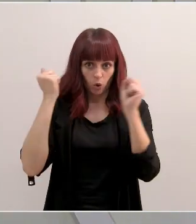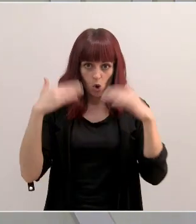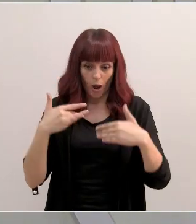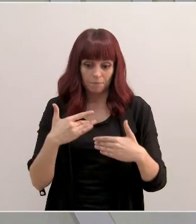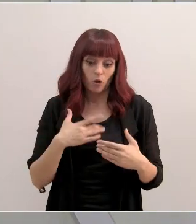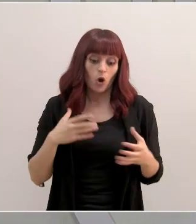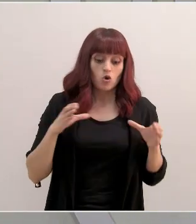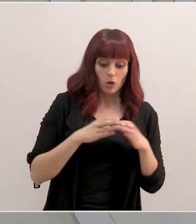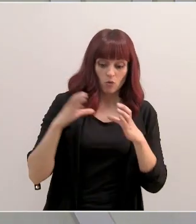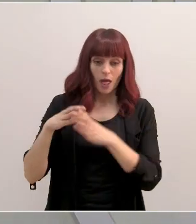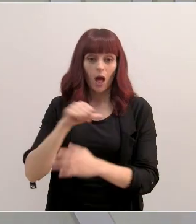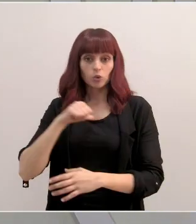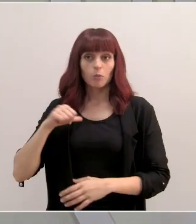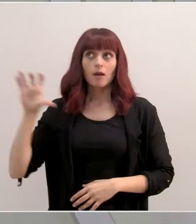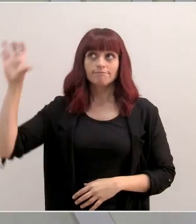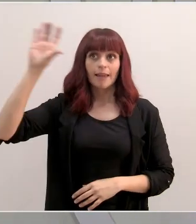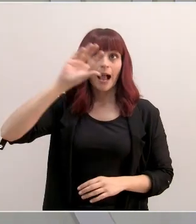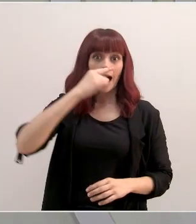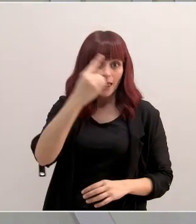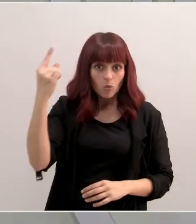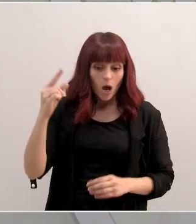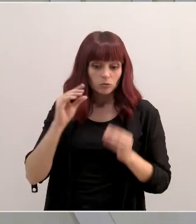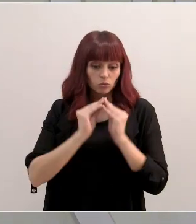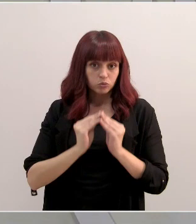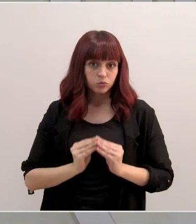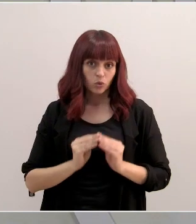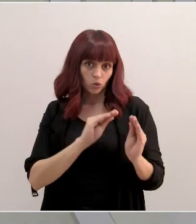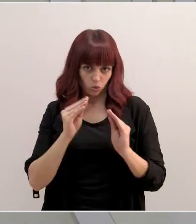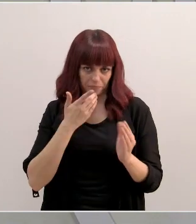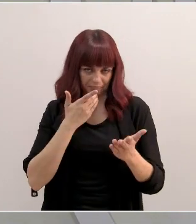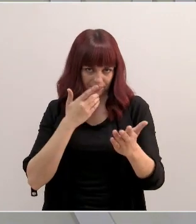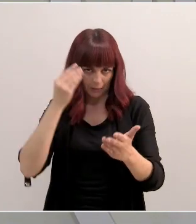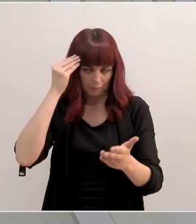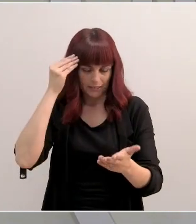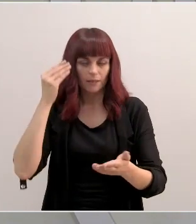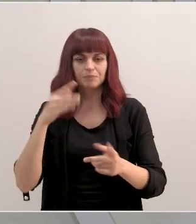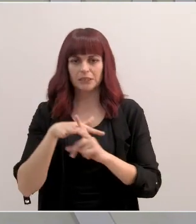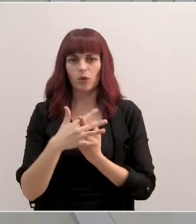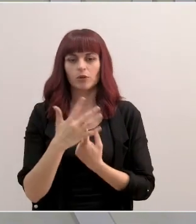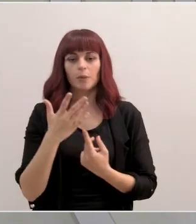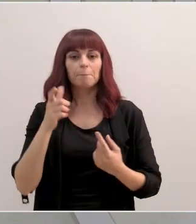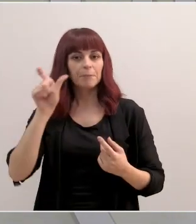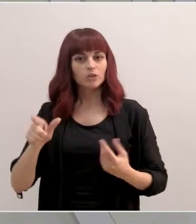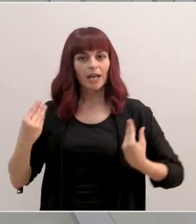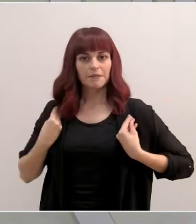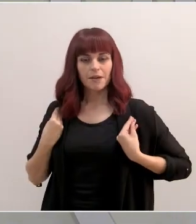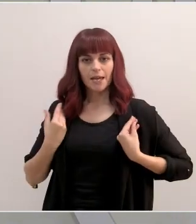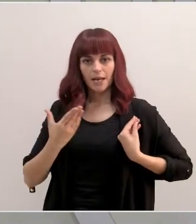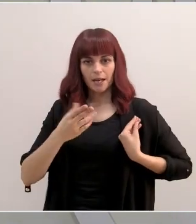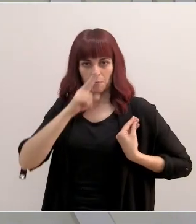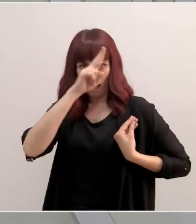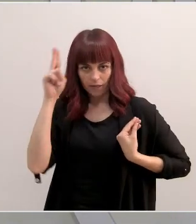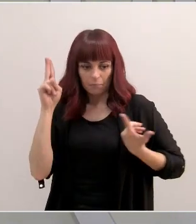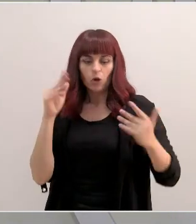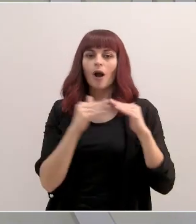estamos elaborando ese protocolo porque, además, no es fácil, piensen, le pongo un caso. Una persona que vive en Madrid, que tiene una casa en la manga